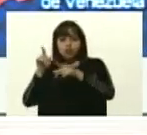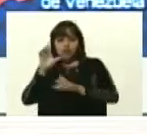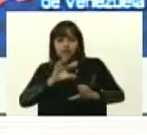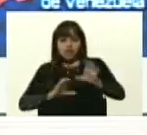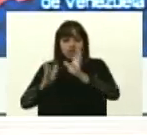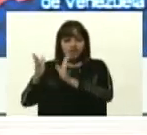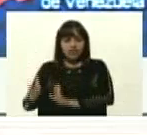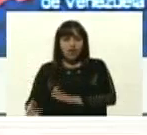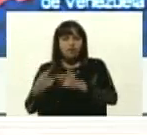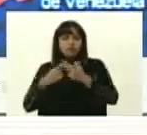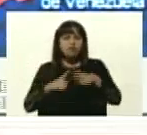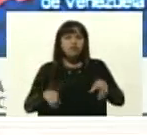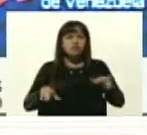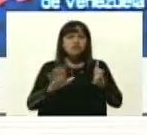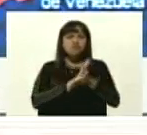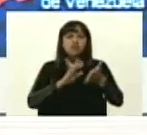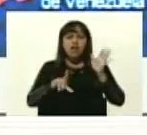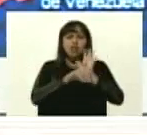jurídica.